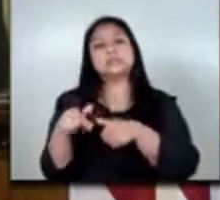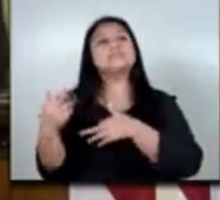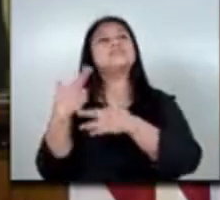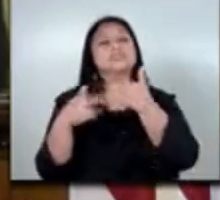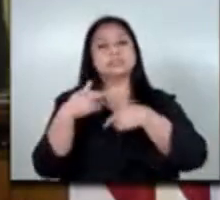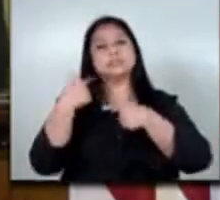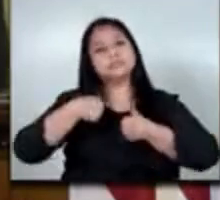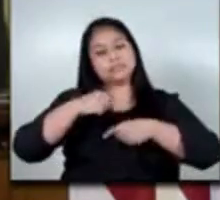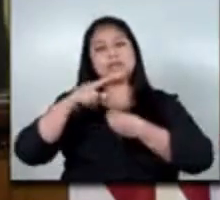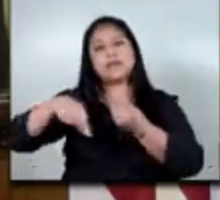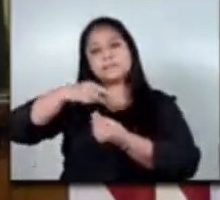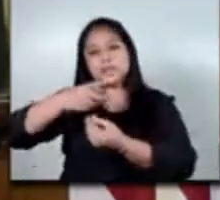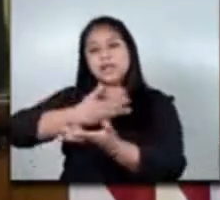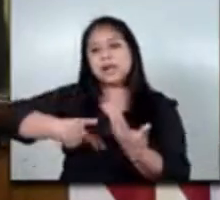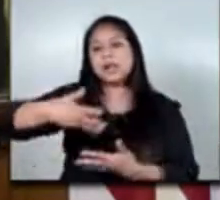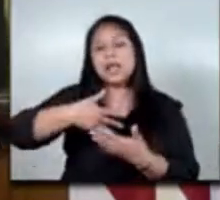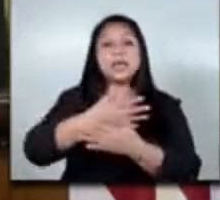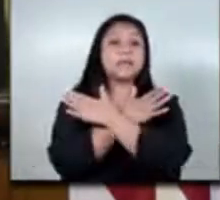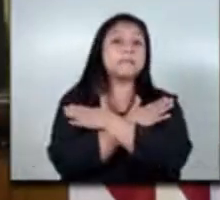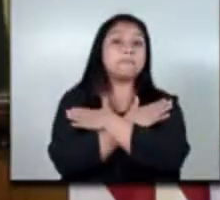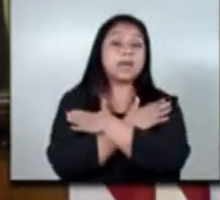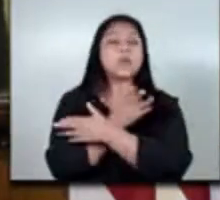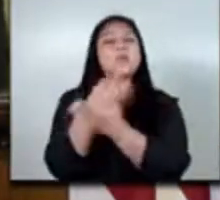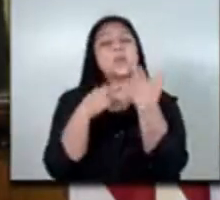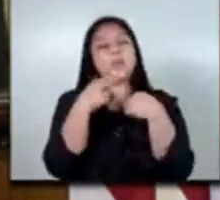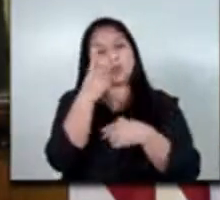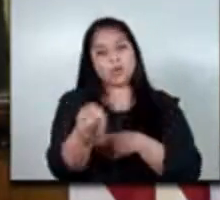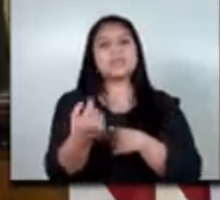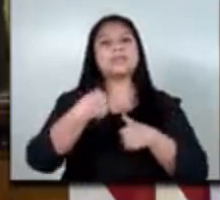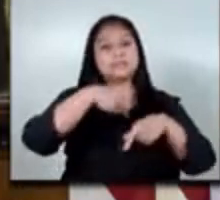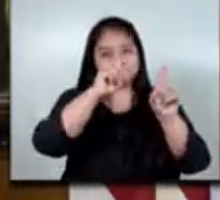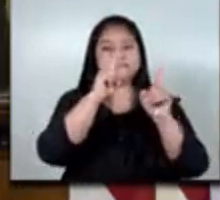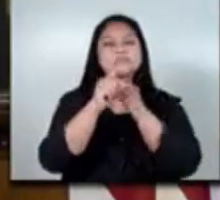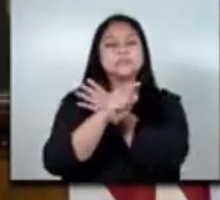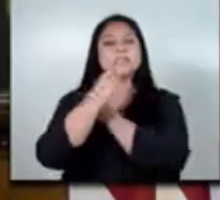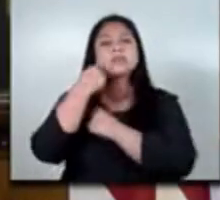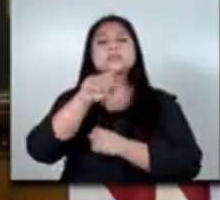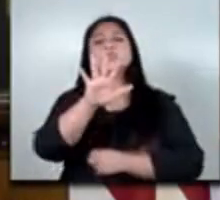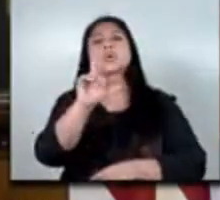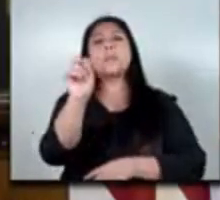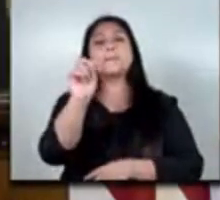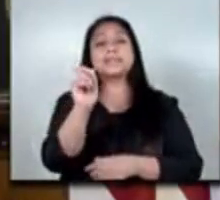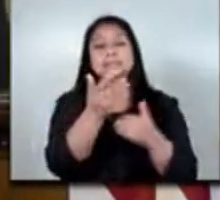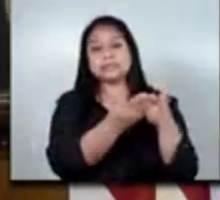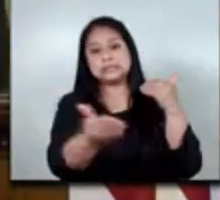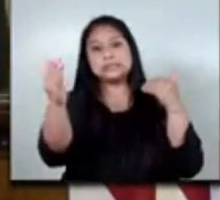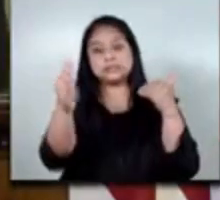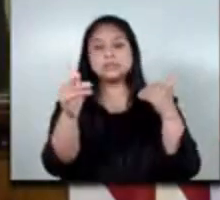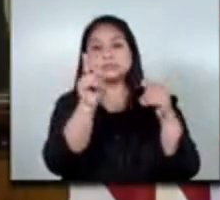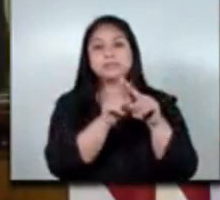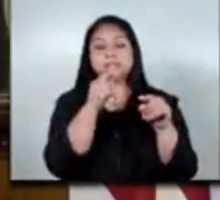tengo descanso con mi familia y ahorita en mayo pues retornamos a lo que es a la segunda temporada que son cinco meses más y